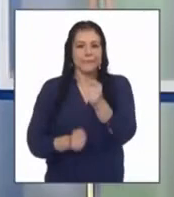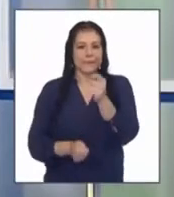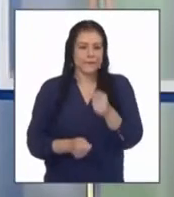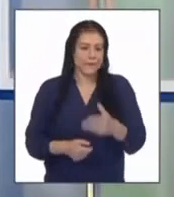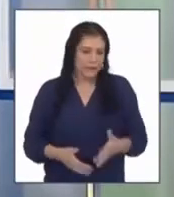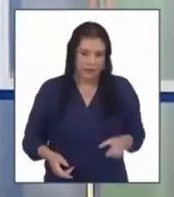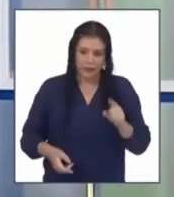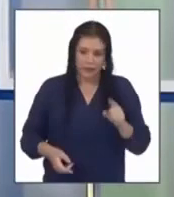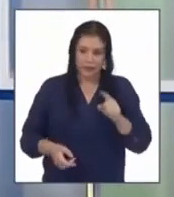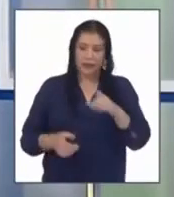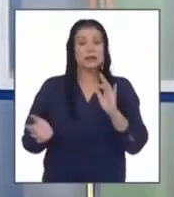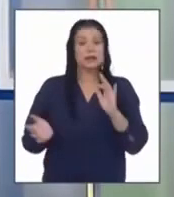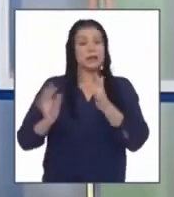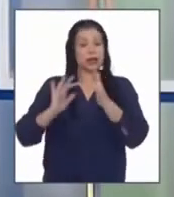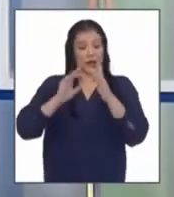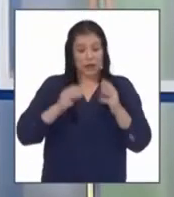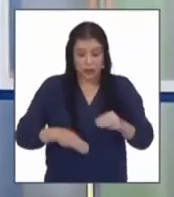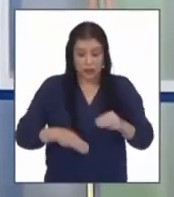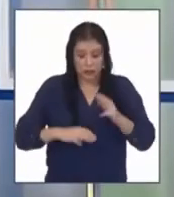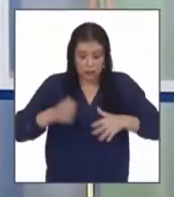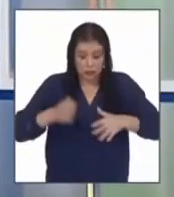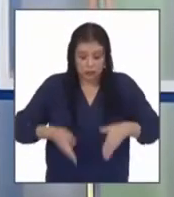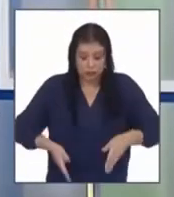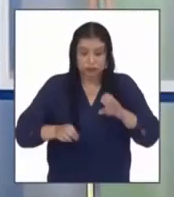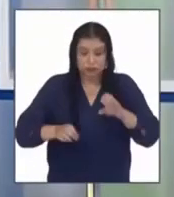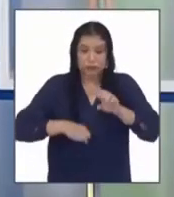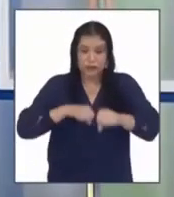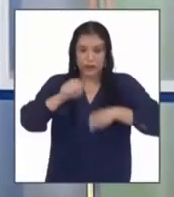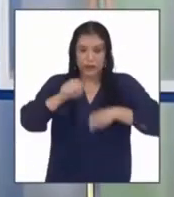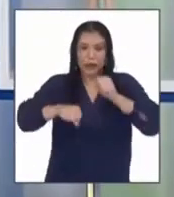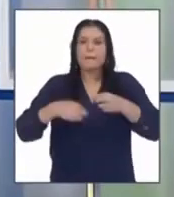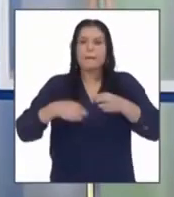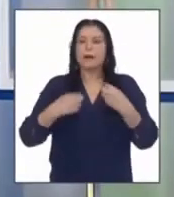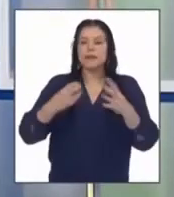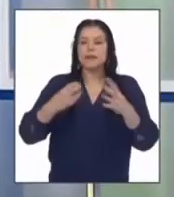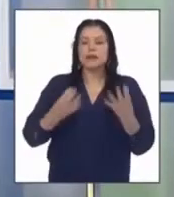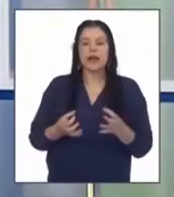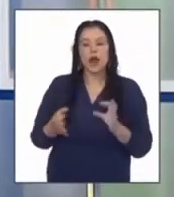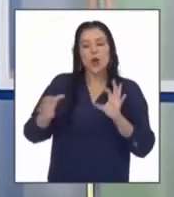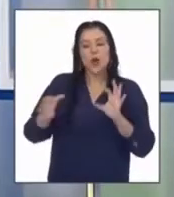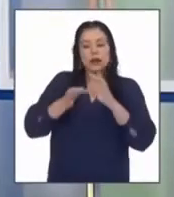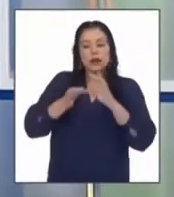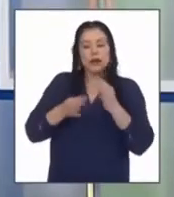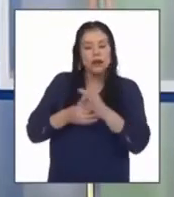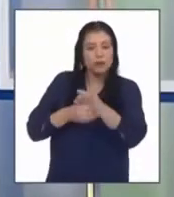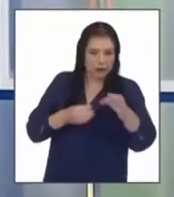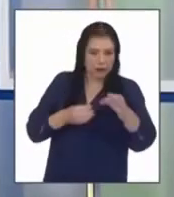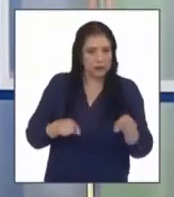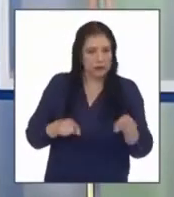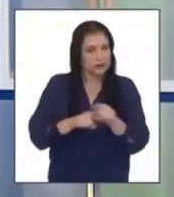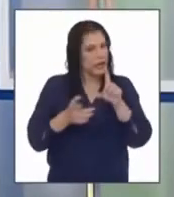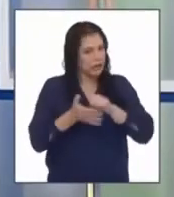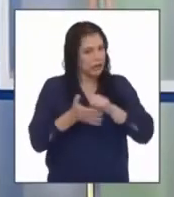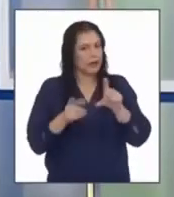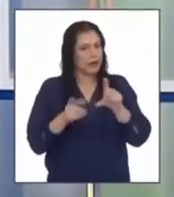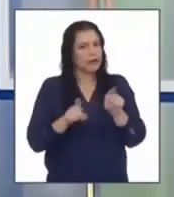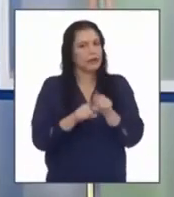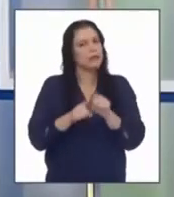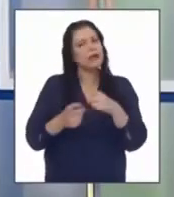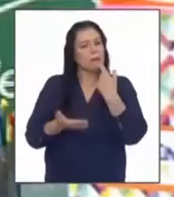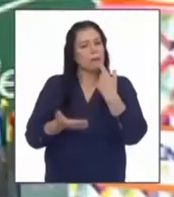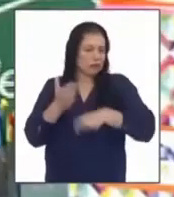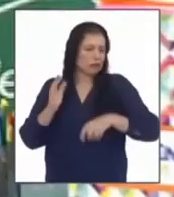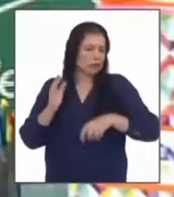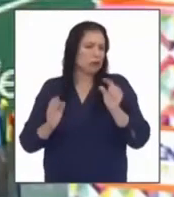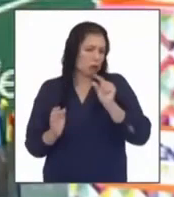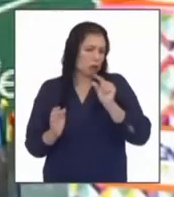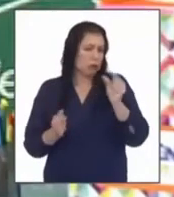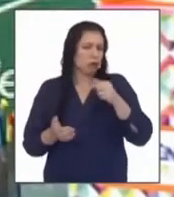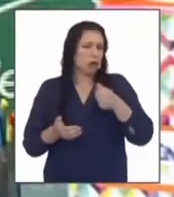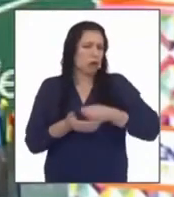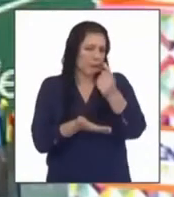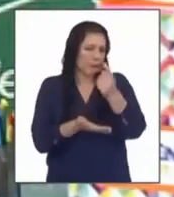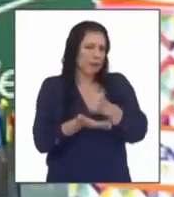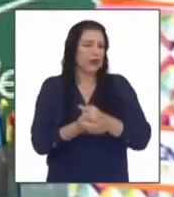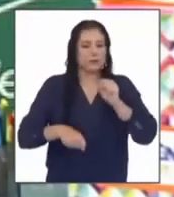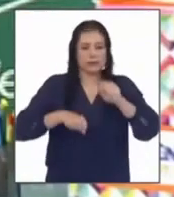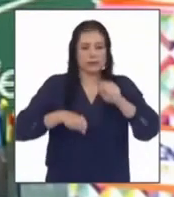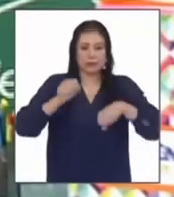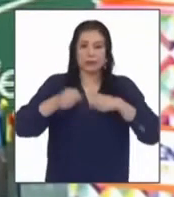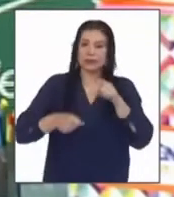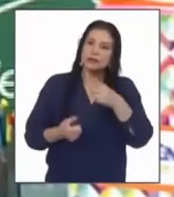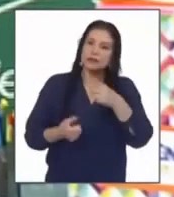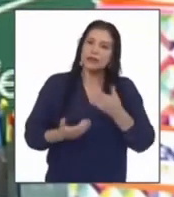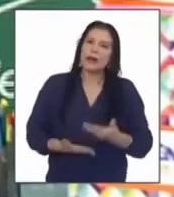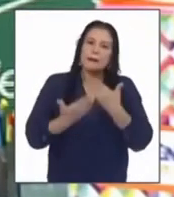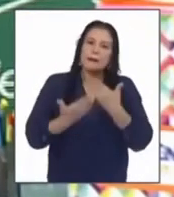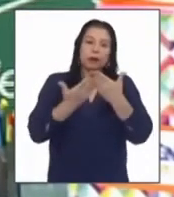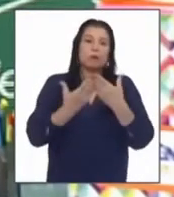estas redes cicloviales permitirán unir a los distritos de lima además resulte económico adquirir una bicicleta esta propuesta traerá